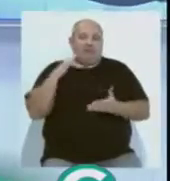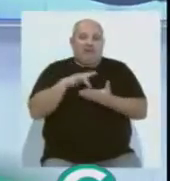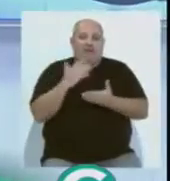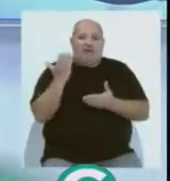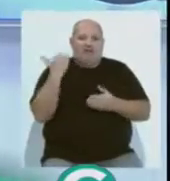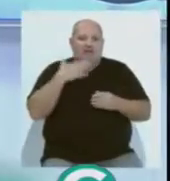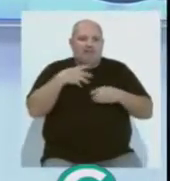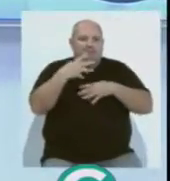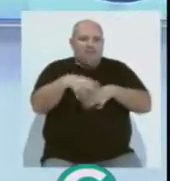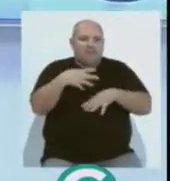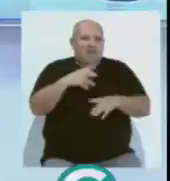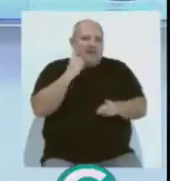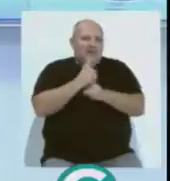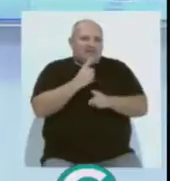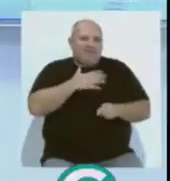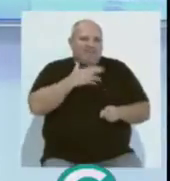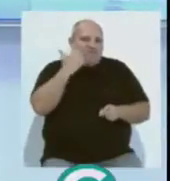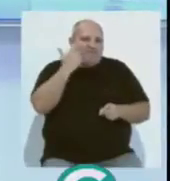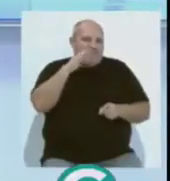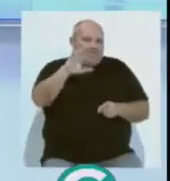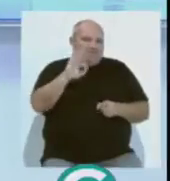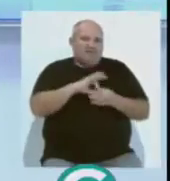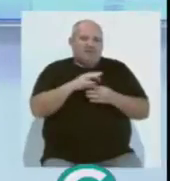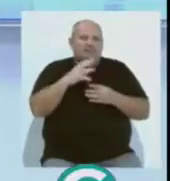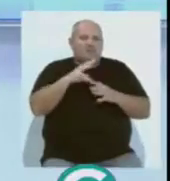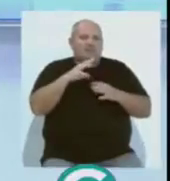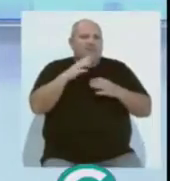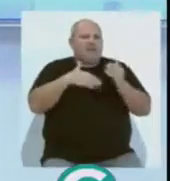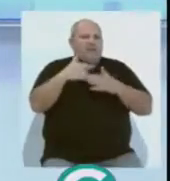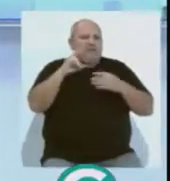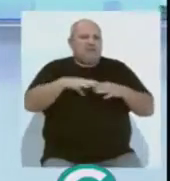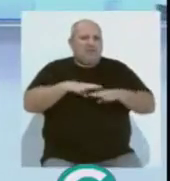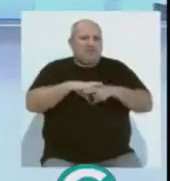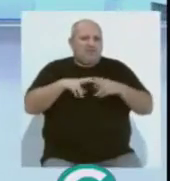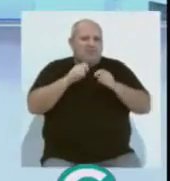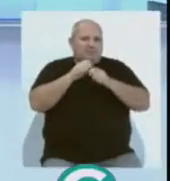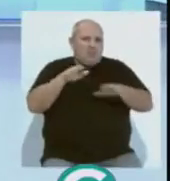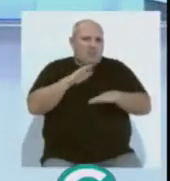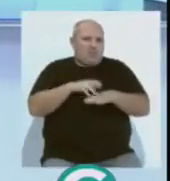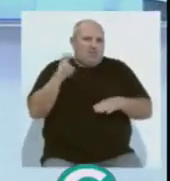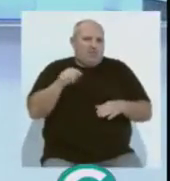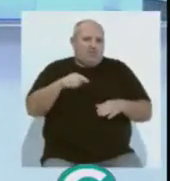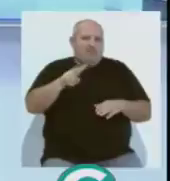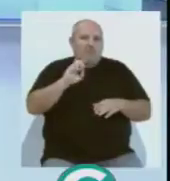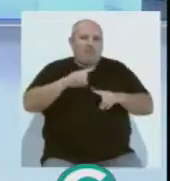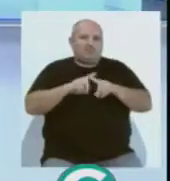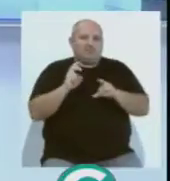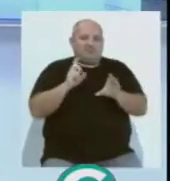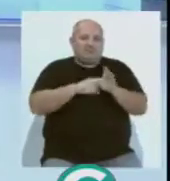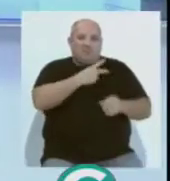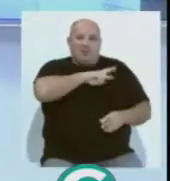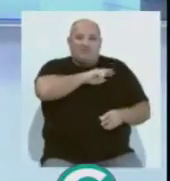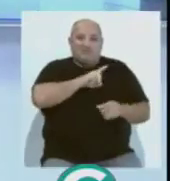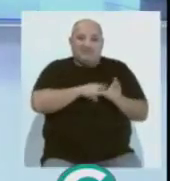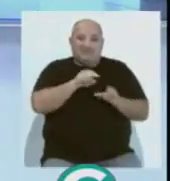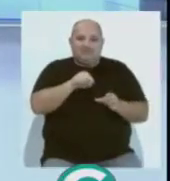antifascista de este martes en Cádiz. La convocatoria se ve realizada a través de las redes sociales contra la entrada de Vox en el Parlamento de Andalucía,